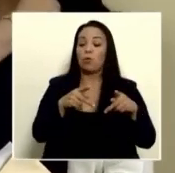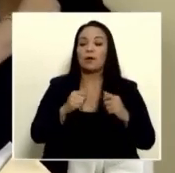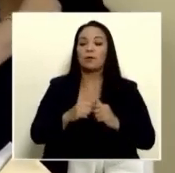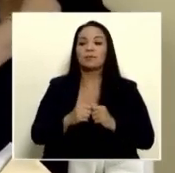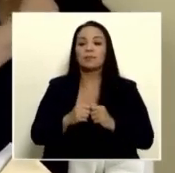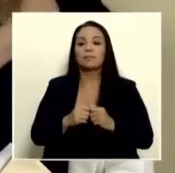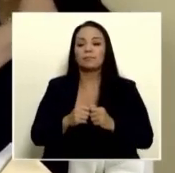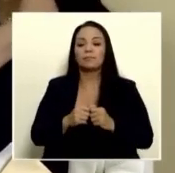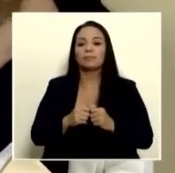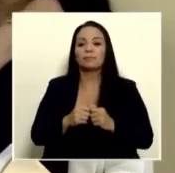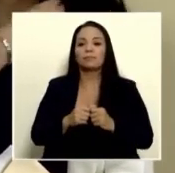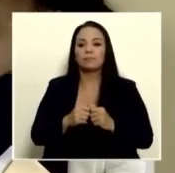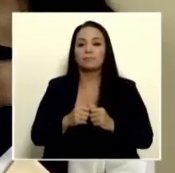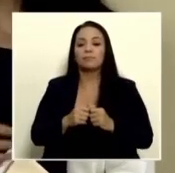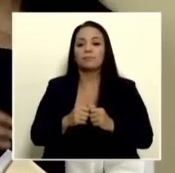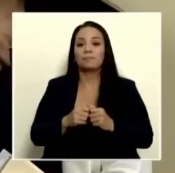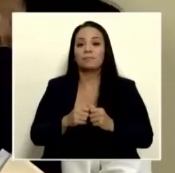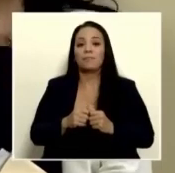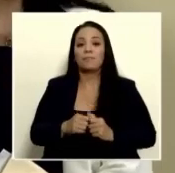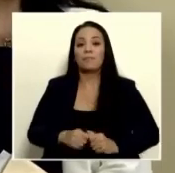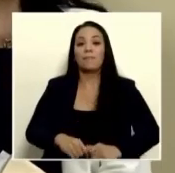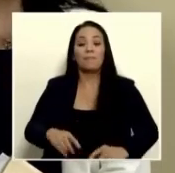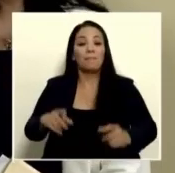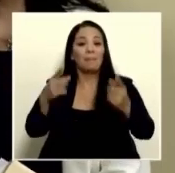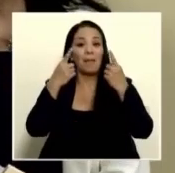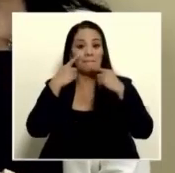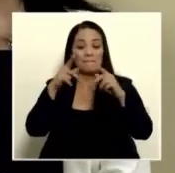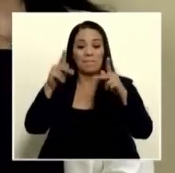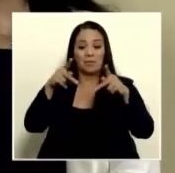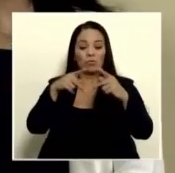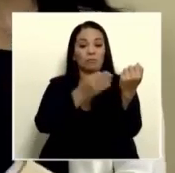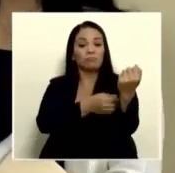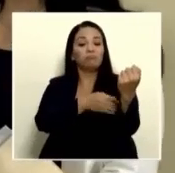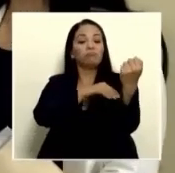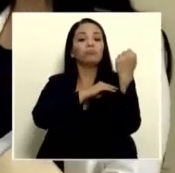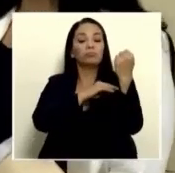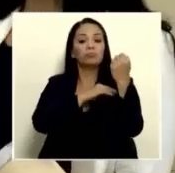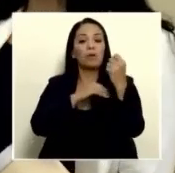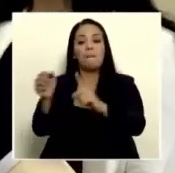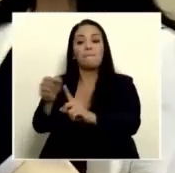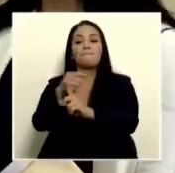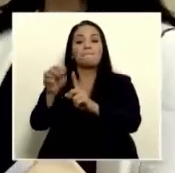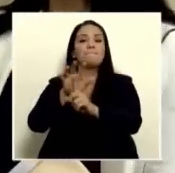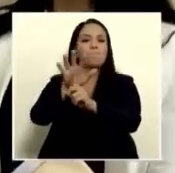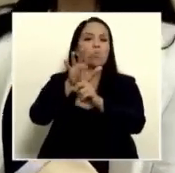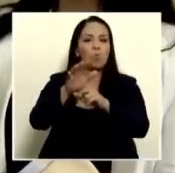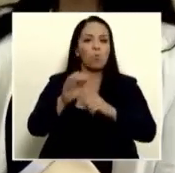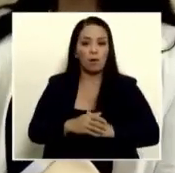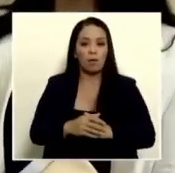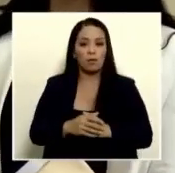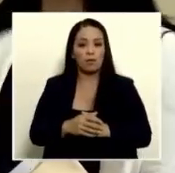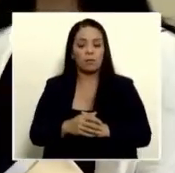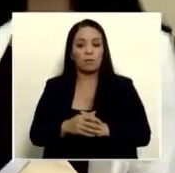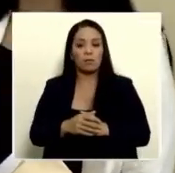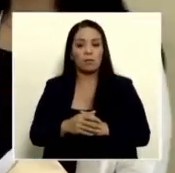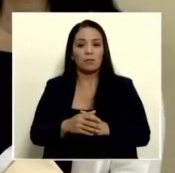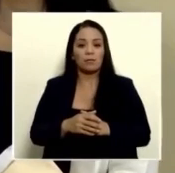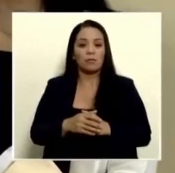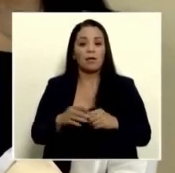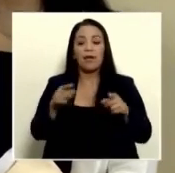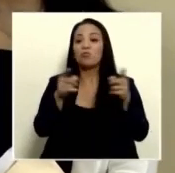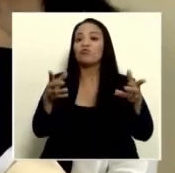puedan usar el bullying para avanzar intereses comerciales a costa del bienestar de Costa Rica pero